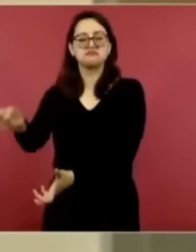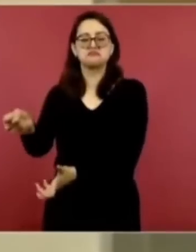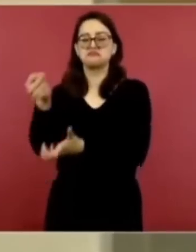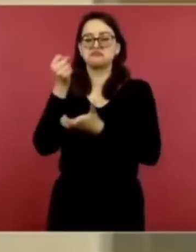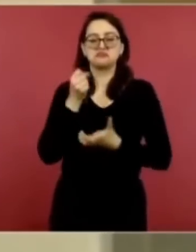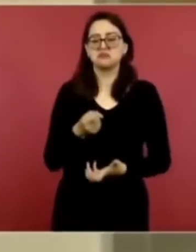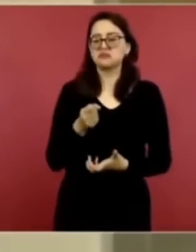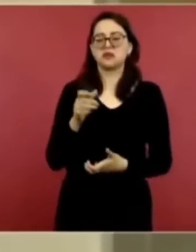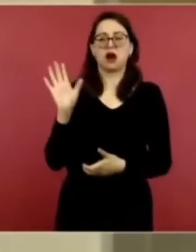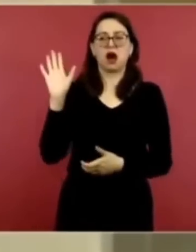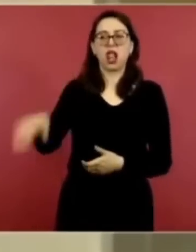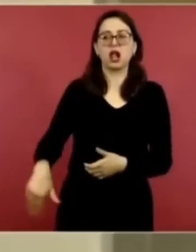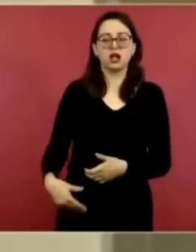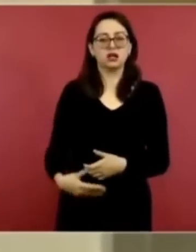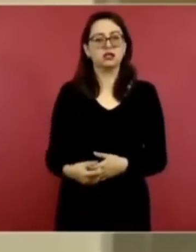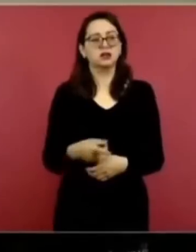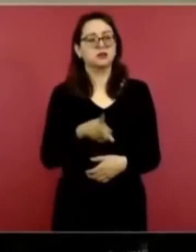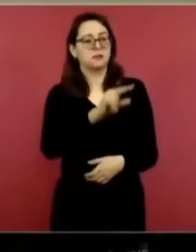creciera